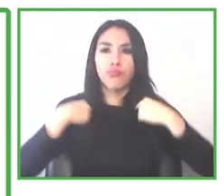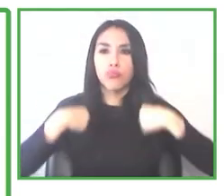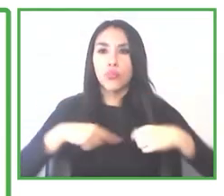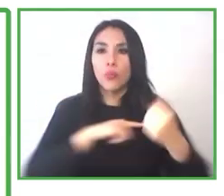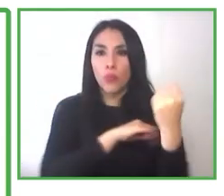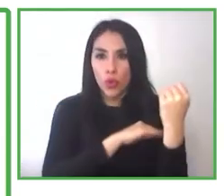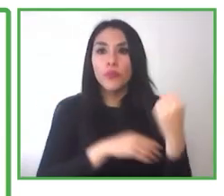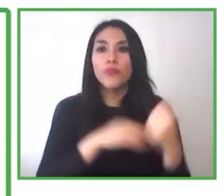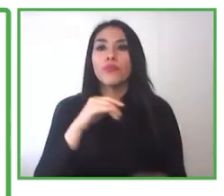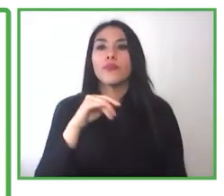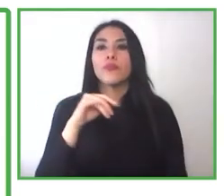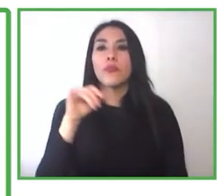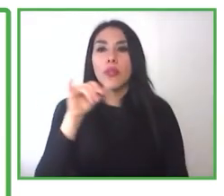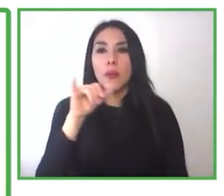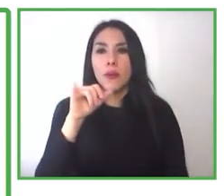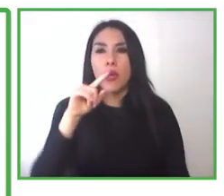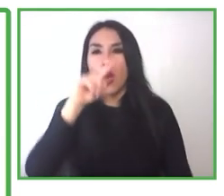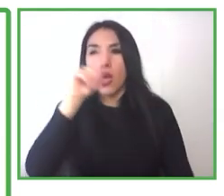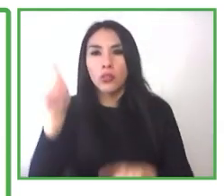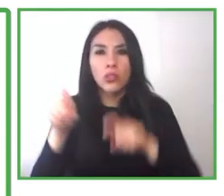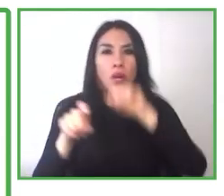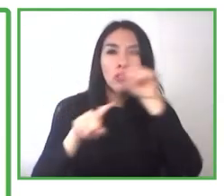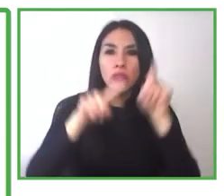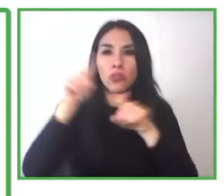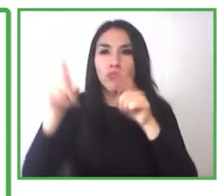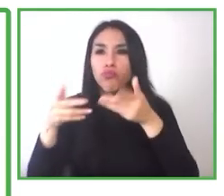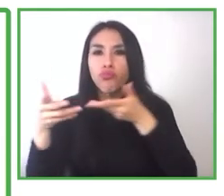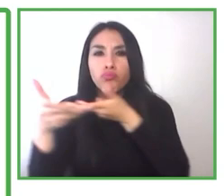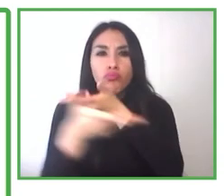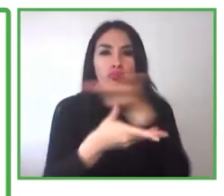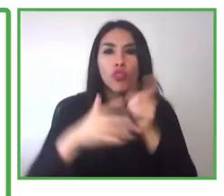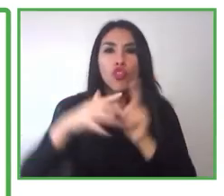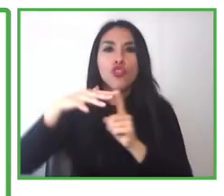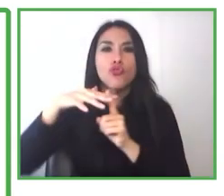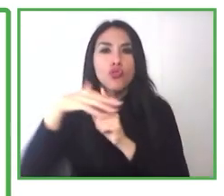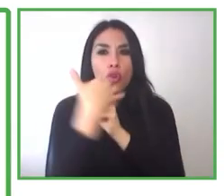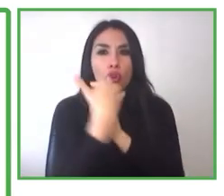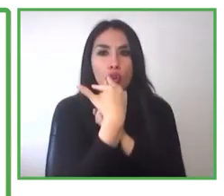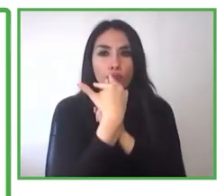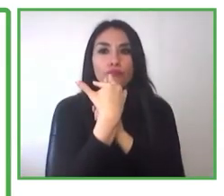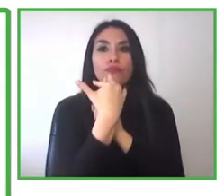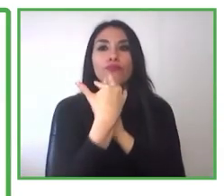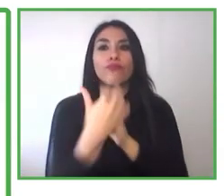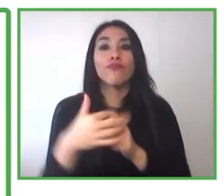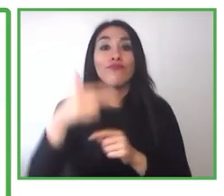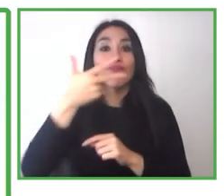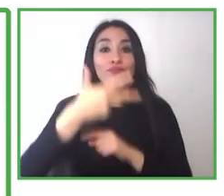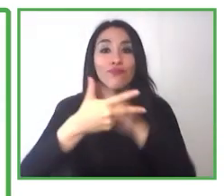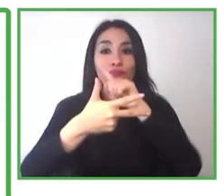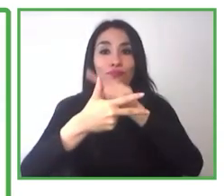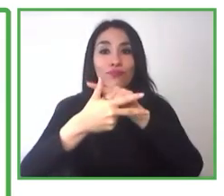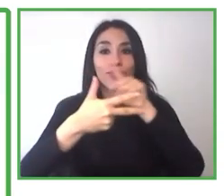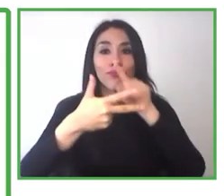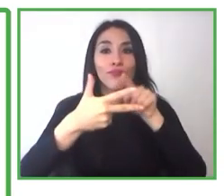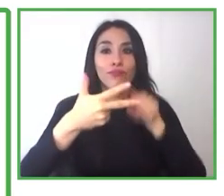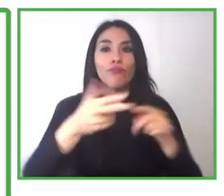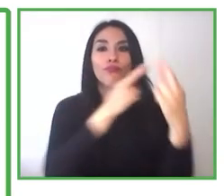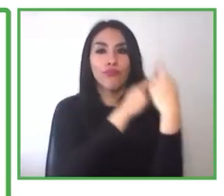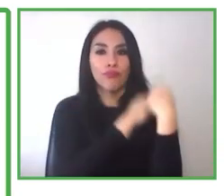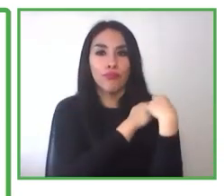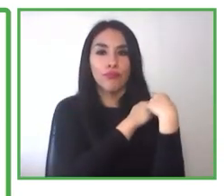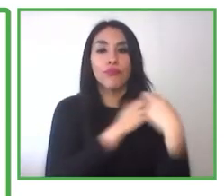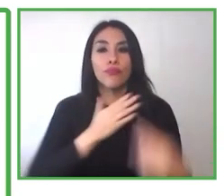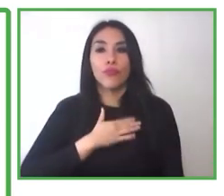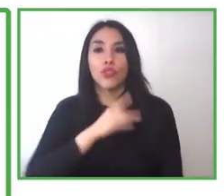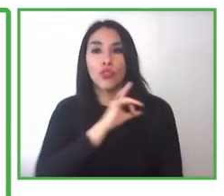la Comisión Nacional de Certificación de Competencias Laborales, quienes decimos cuáles son esos estándares, cuáles son esas competencias